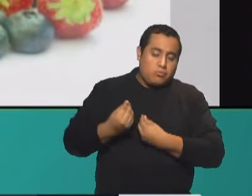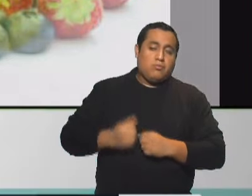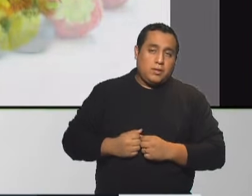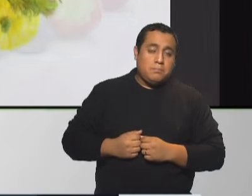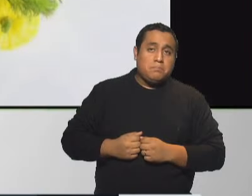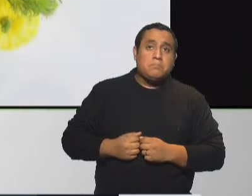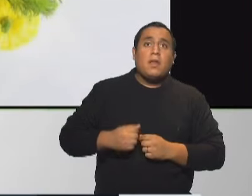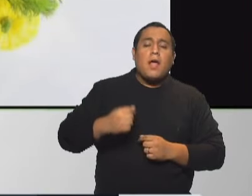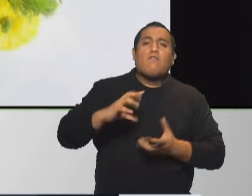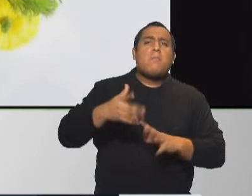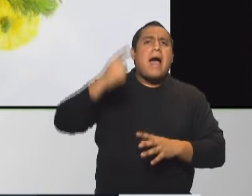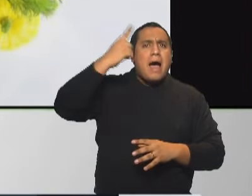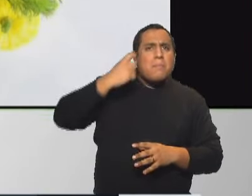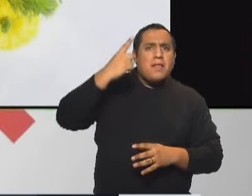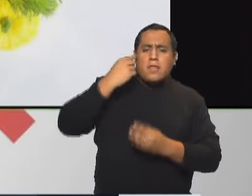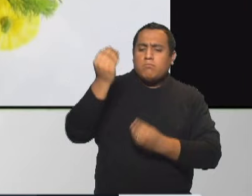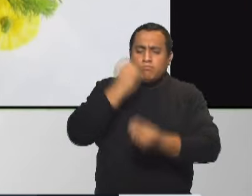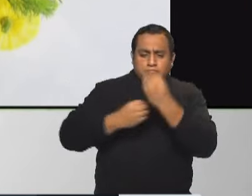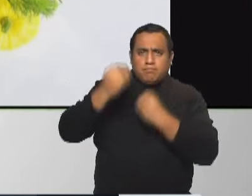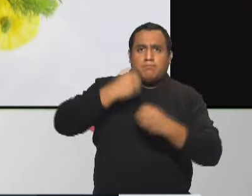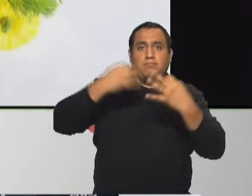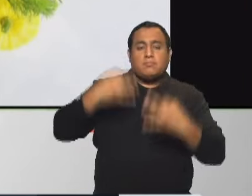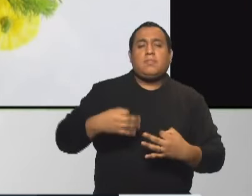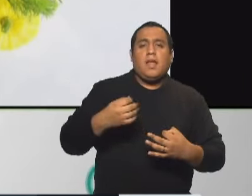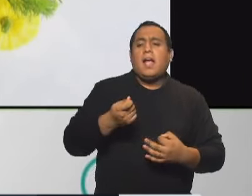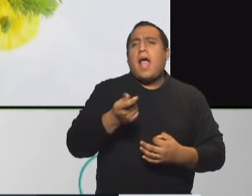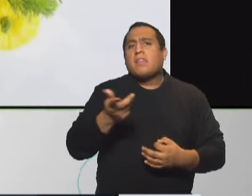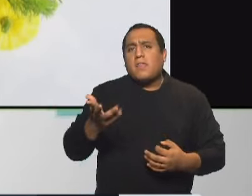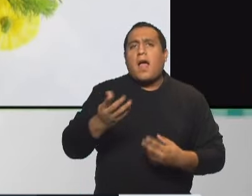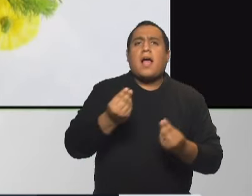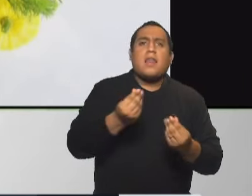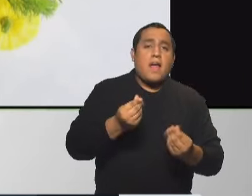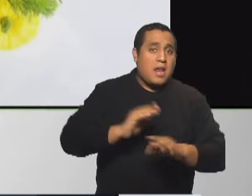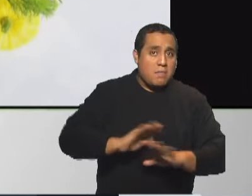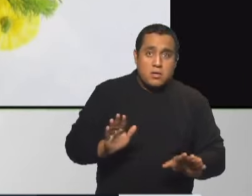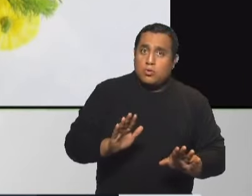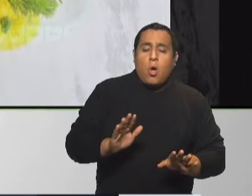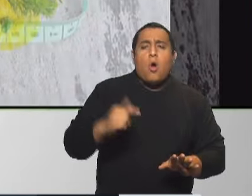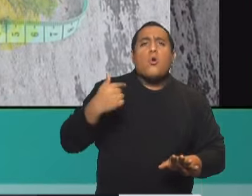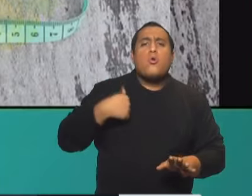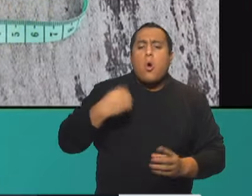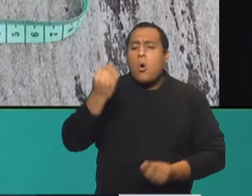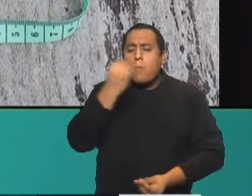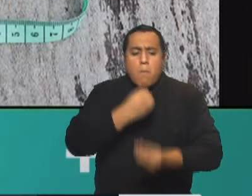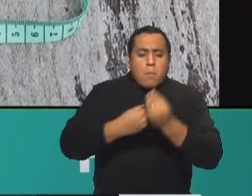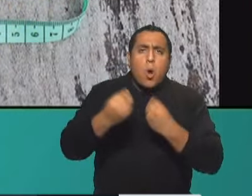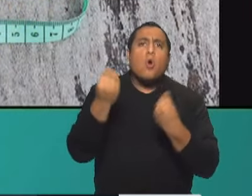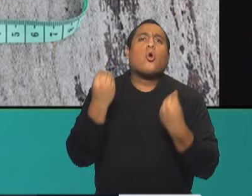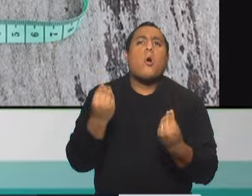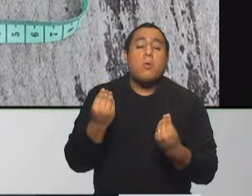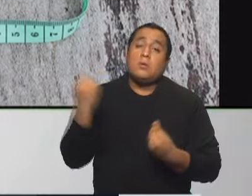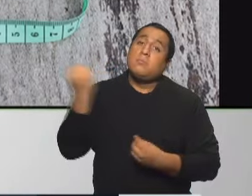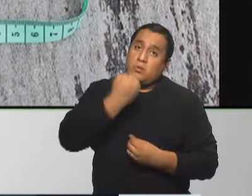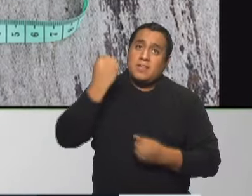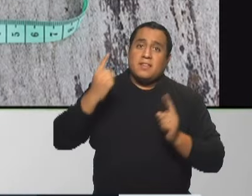Aprender a comer, porque no solo es la cantidad y la calidad, sino el cómo lo como. Muy bien. Y el